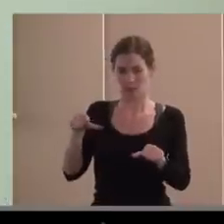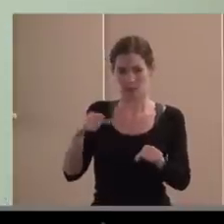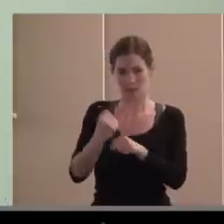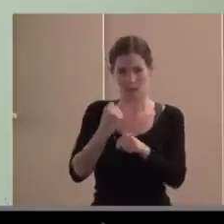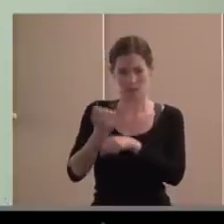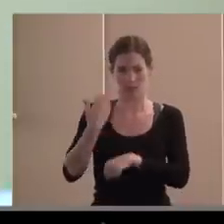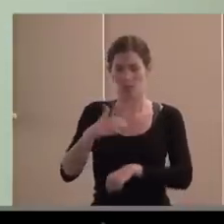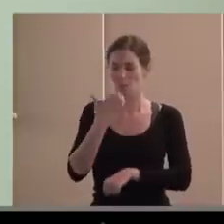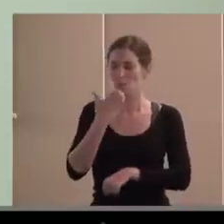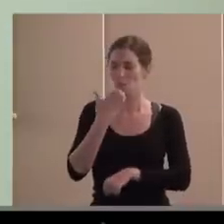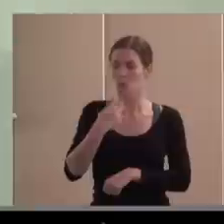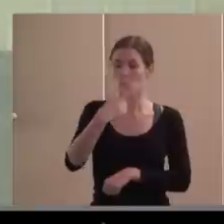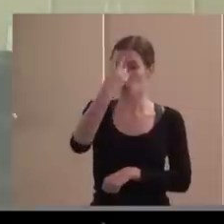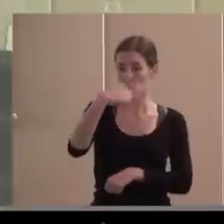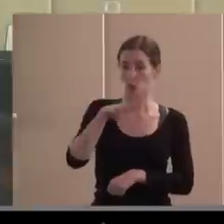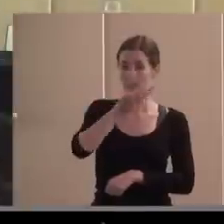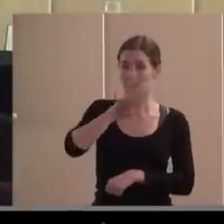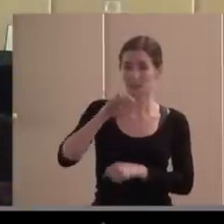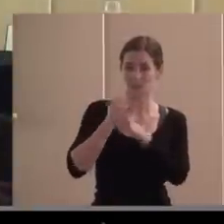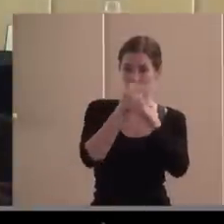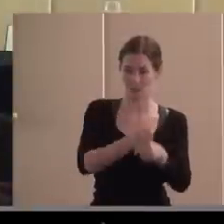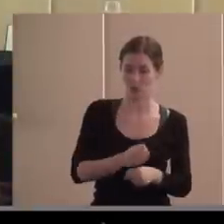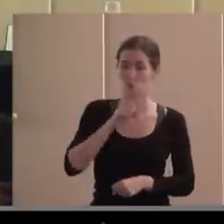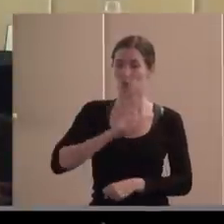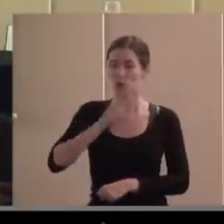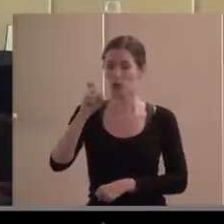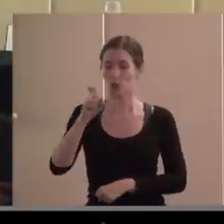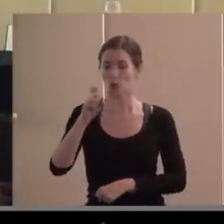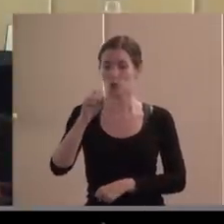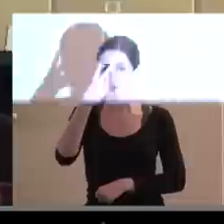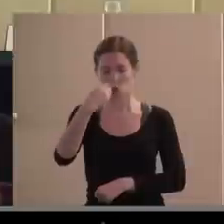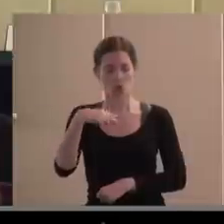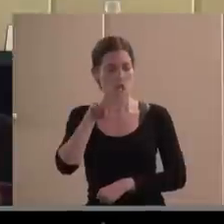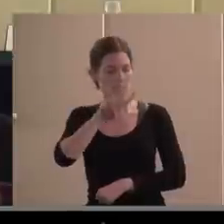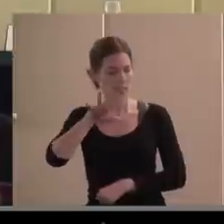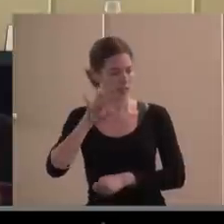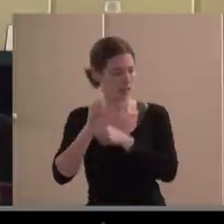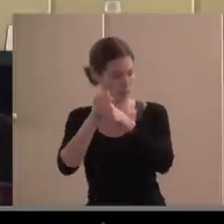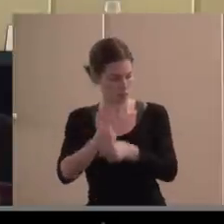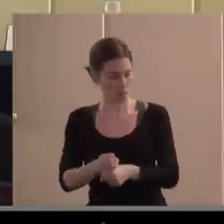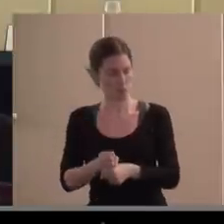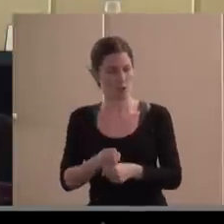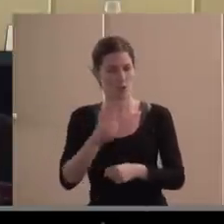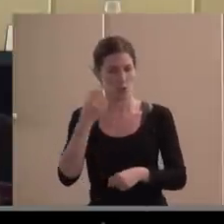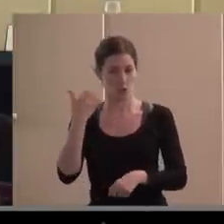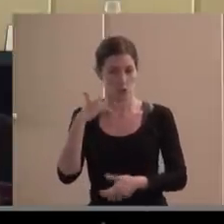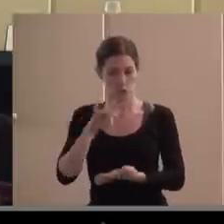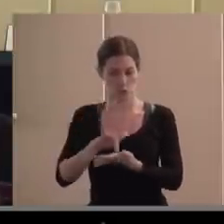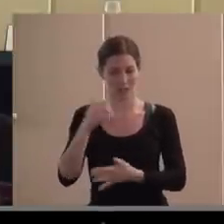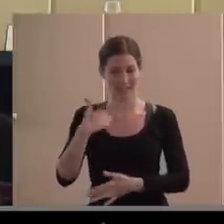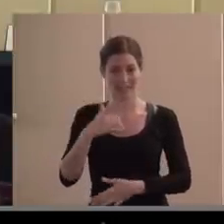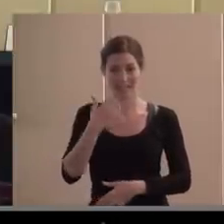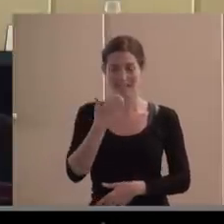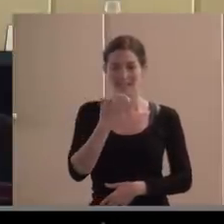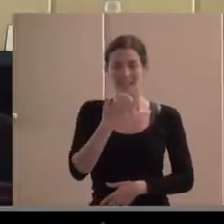75 años y Fundación 11 25. Es decir, que ha habido gente con